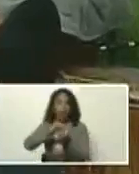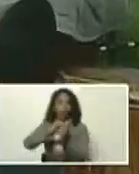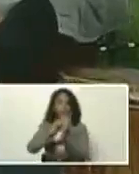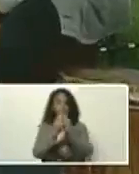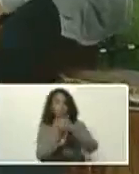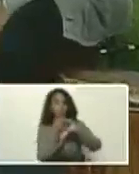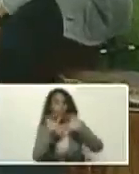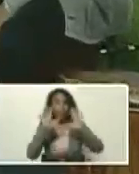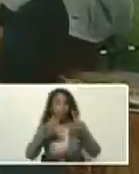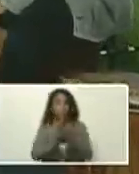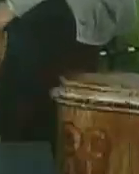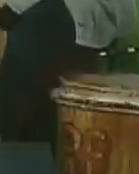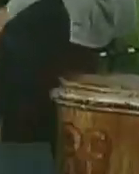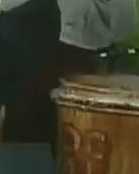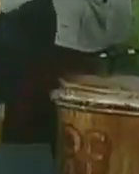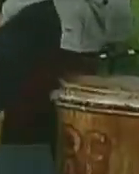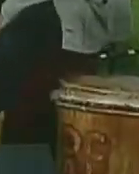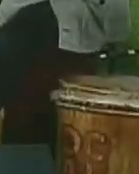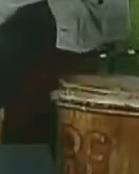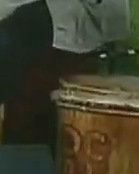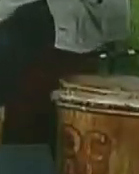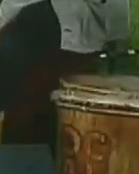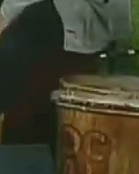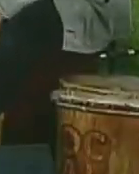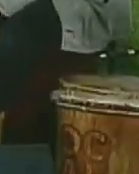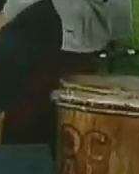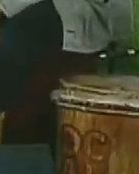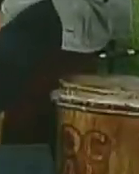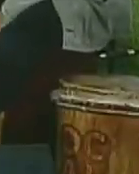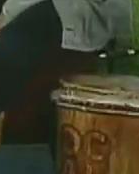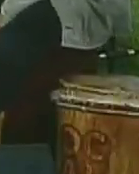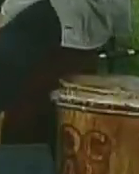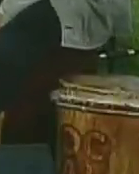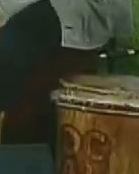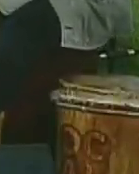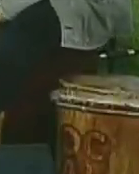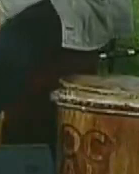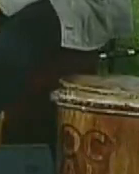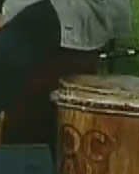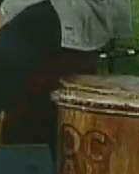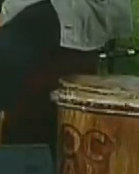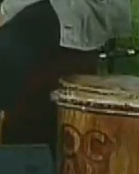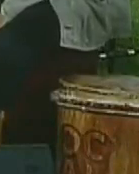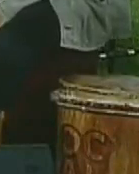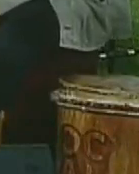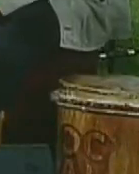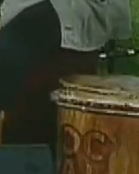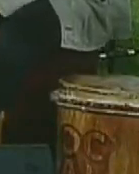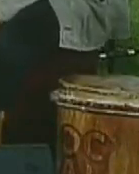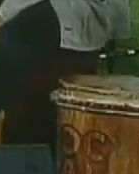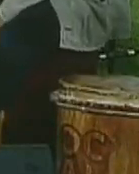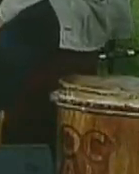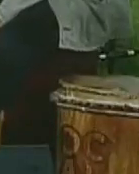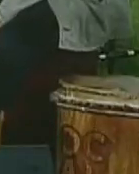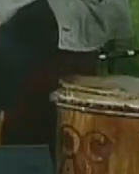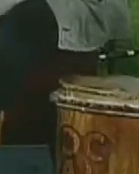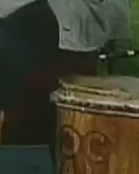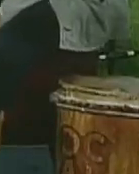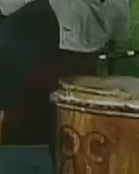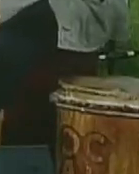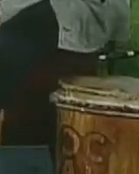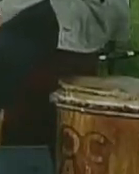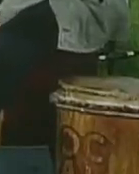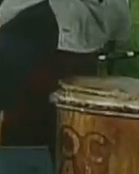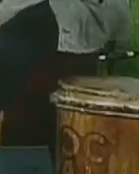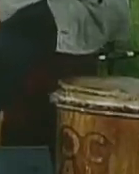de 10 millones, bolívares, para fortalecer, las políticas públicas, sobre el cambio climático, así como